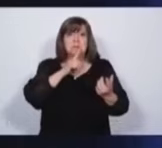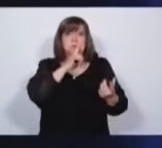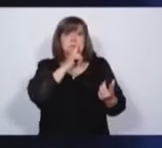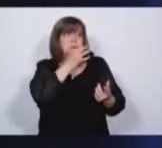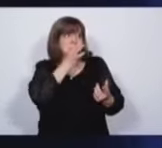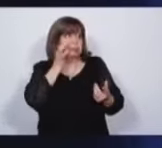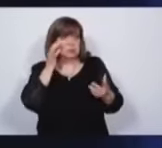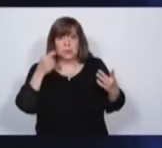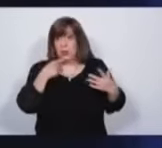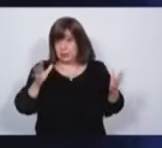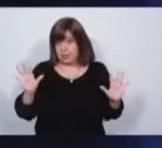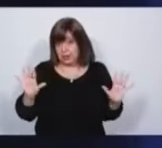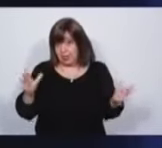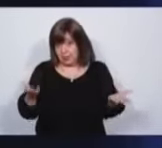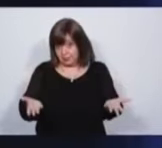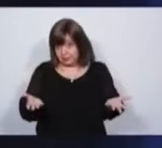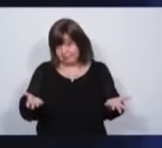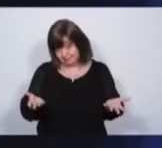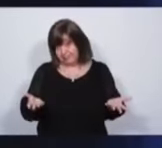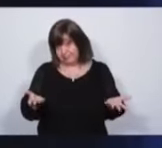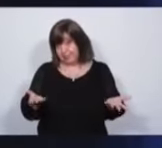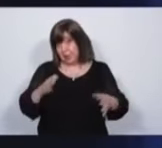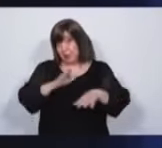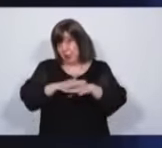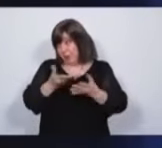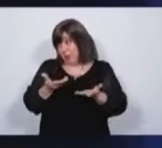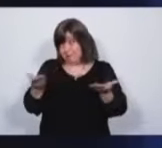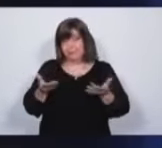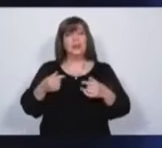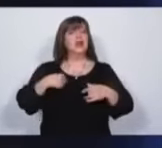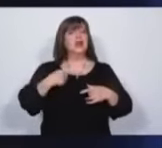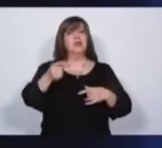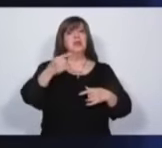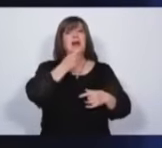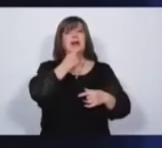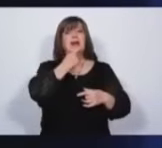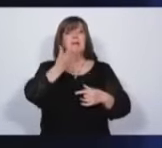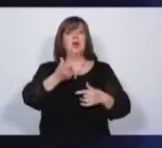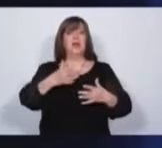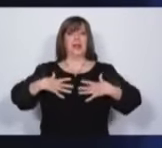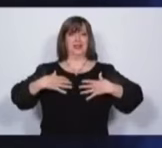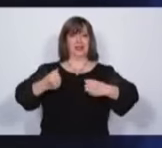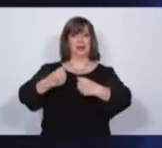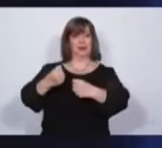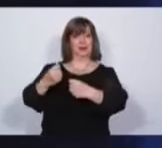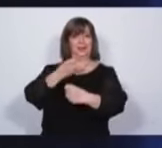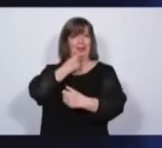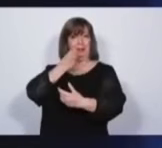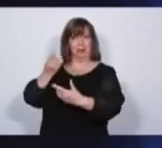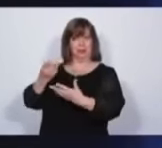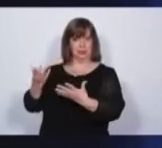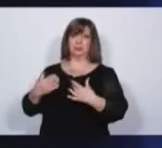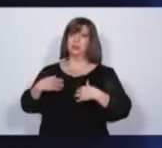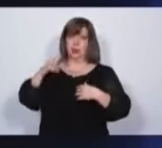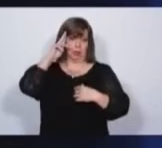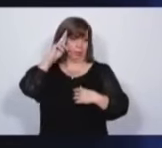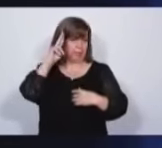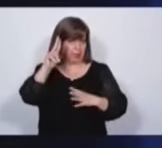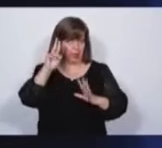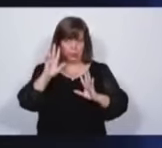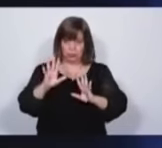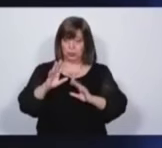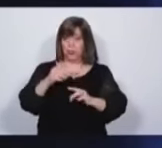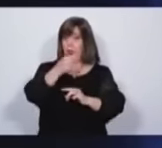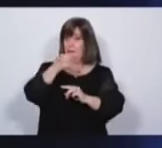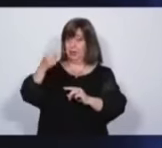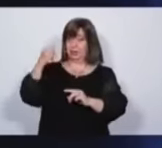Silencios elocuentes. Entonces, mire, para colmo, toman como ejemplo el tema de la salud. Quiero ser muy respetuoso. Hace una